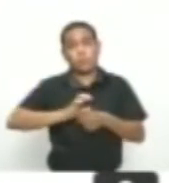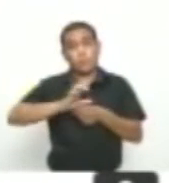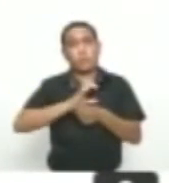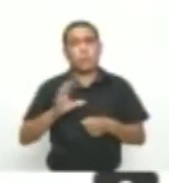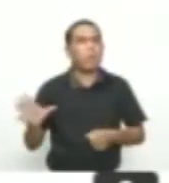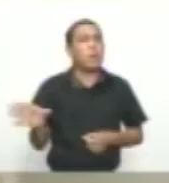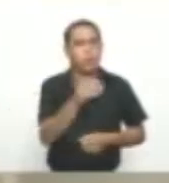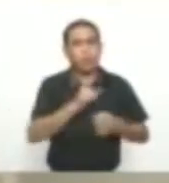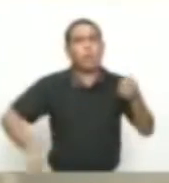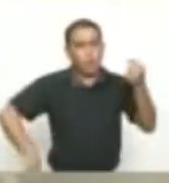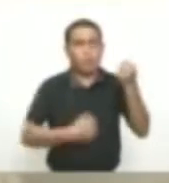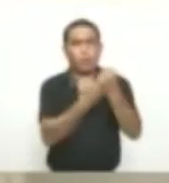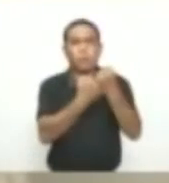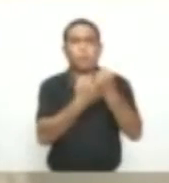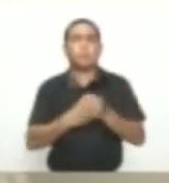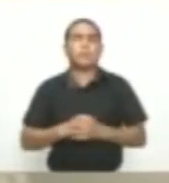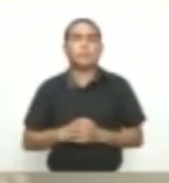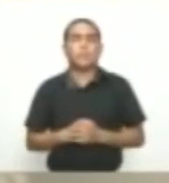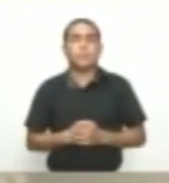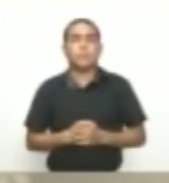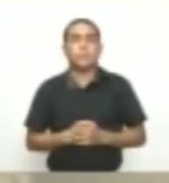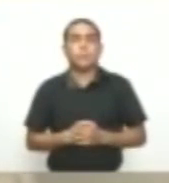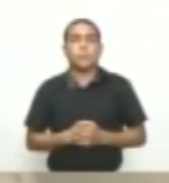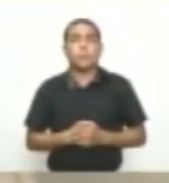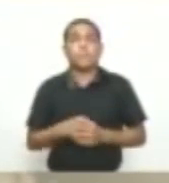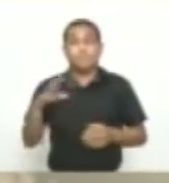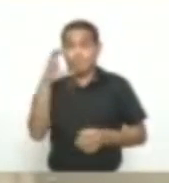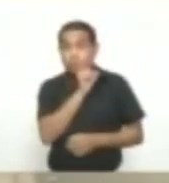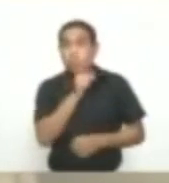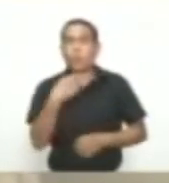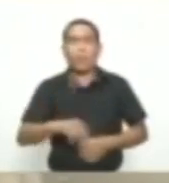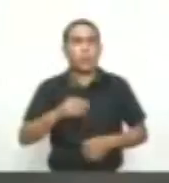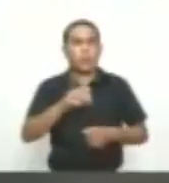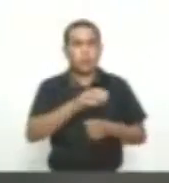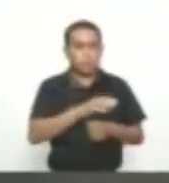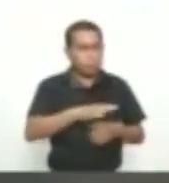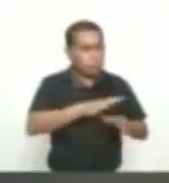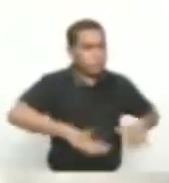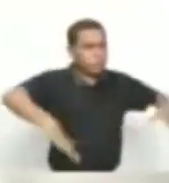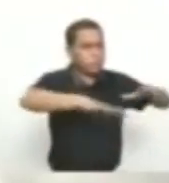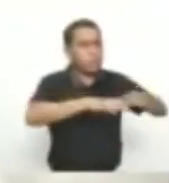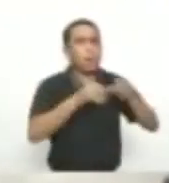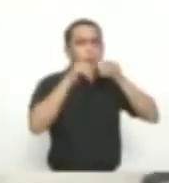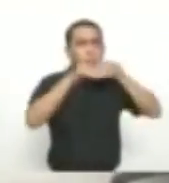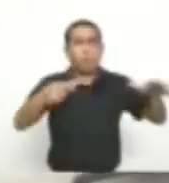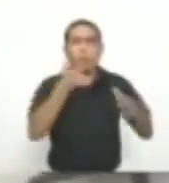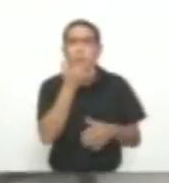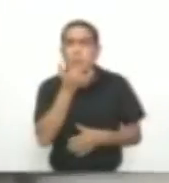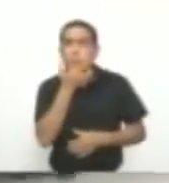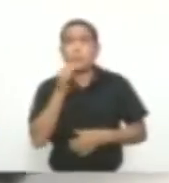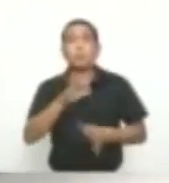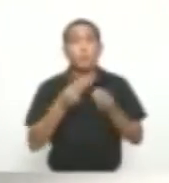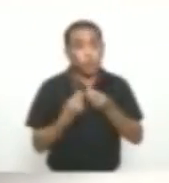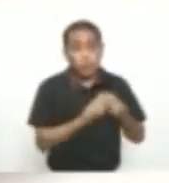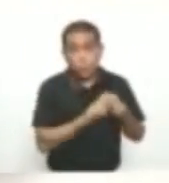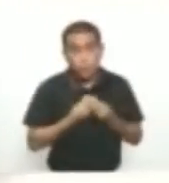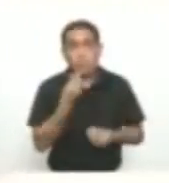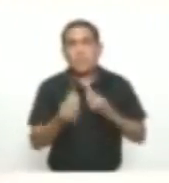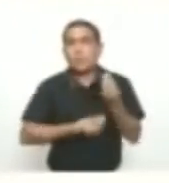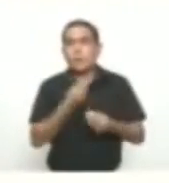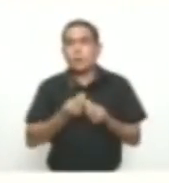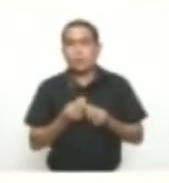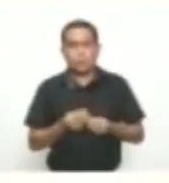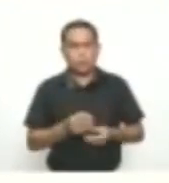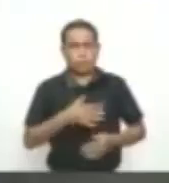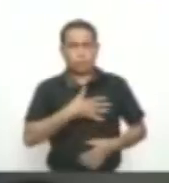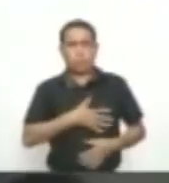Arroba Alejandro Char Aunque el POT No contemple El uso del espacio público En la ciudad De Barranquilla Para el parqueo Los concejales Desconocieron la normativa Y